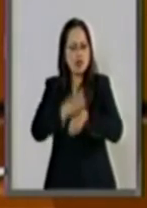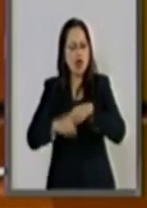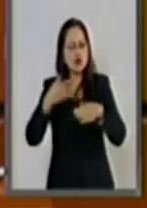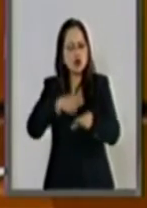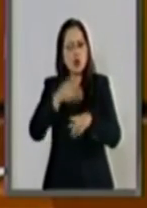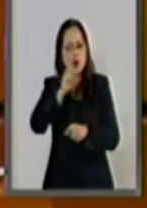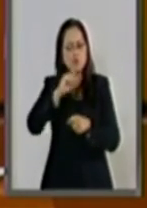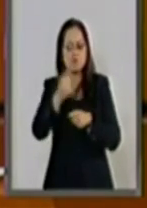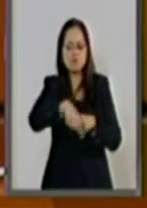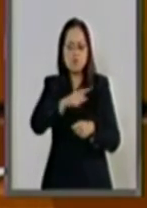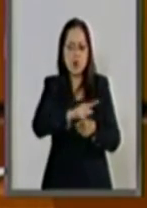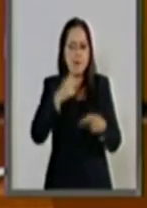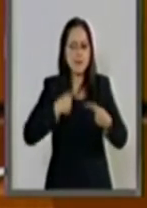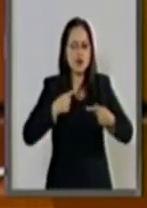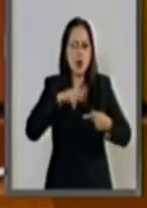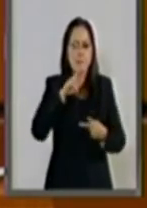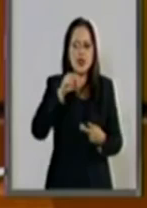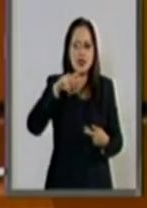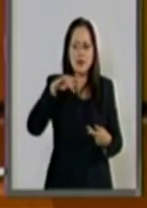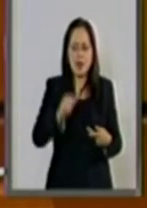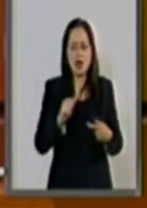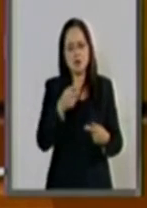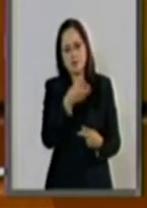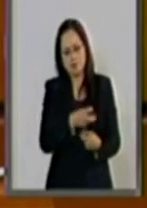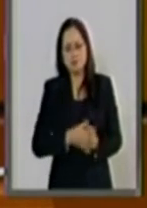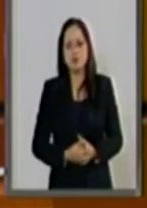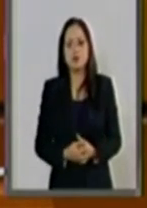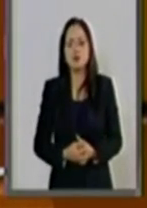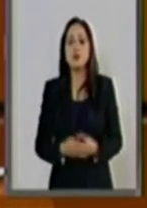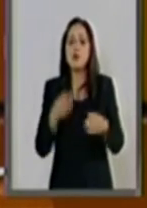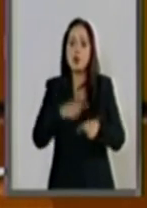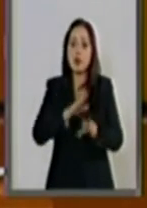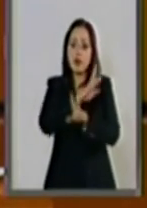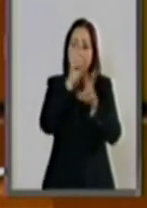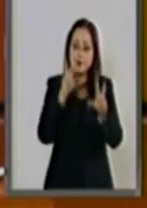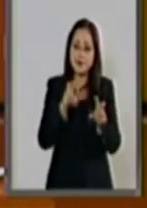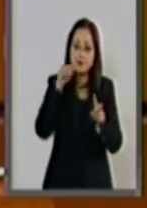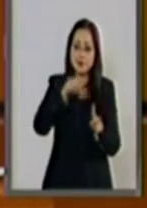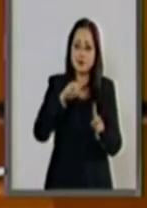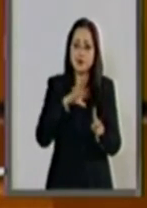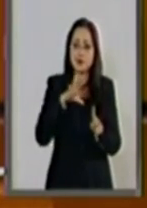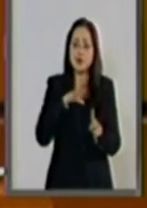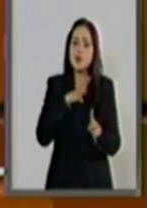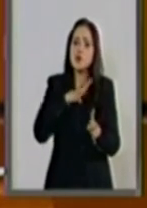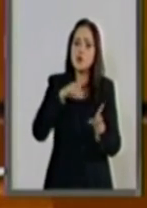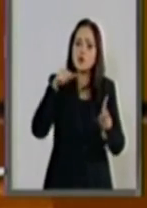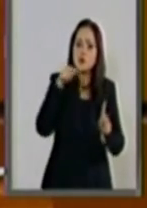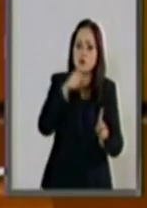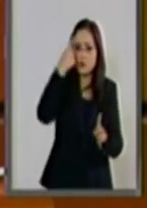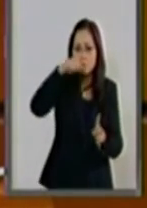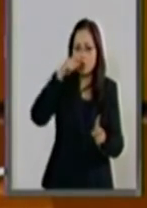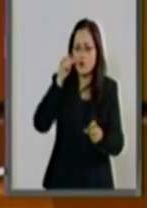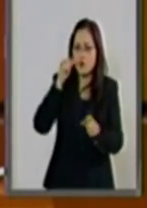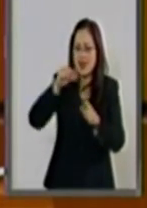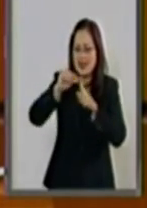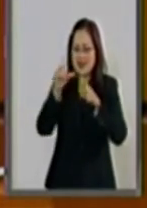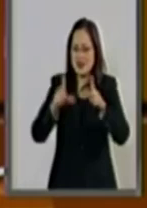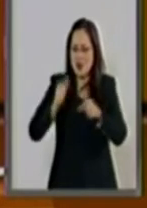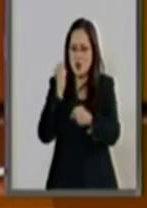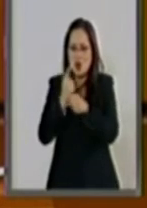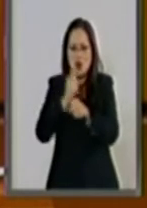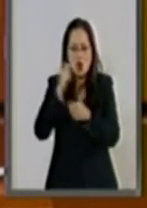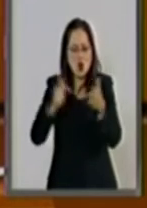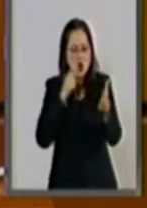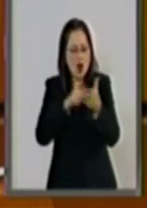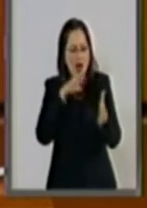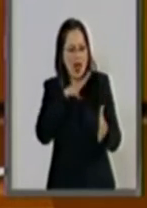a la víctima u ofendido. En el tema de la medida excepcional de localización geográfica se